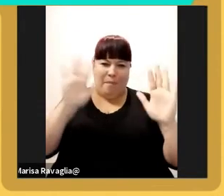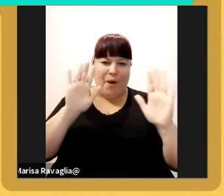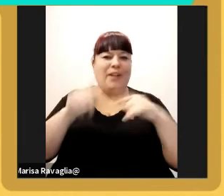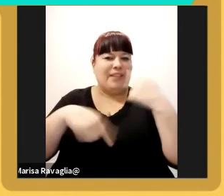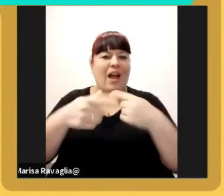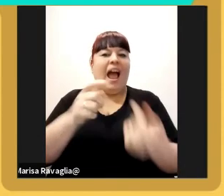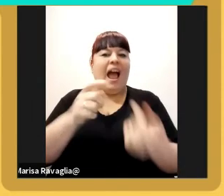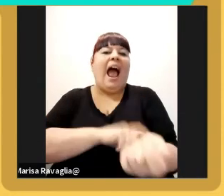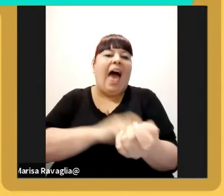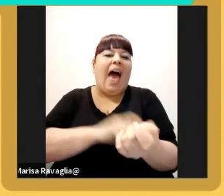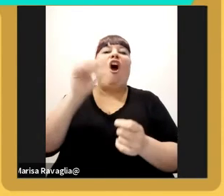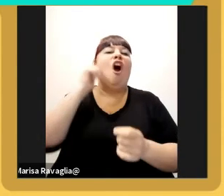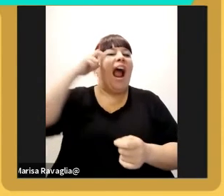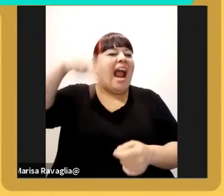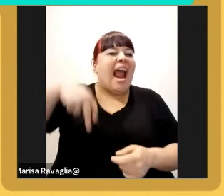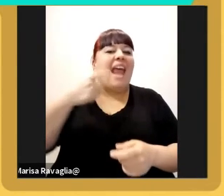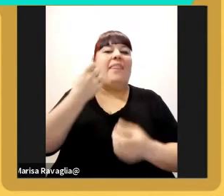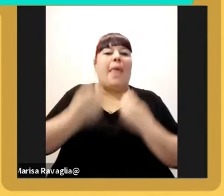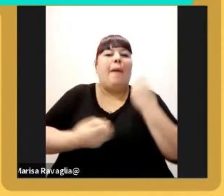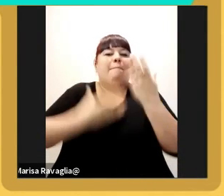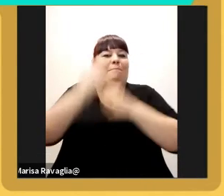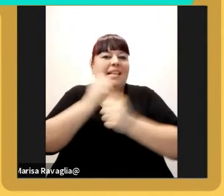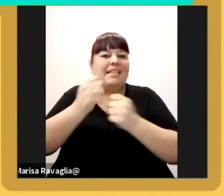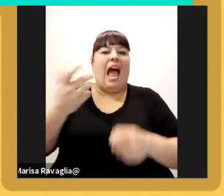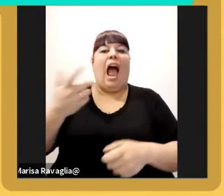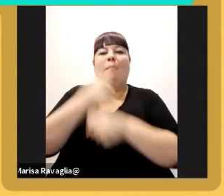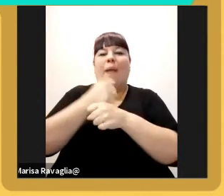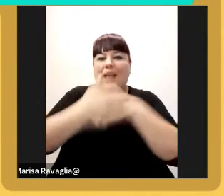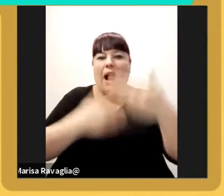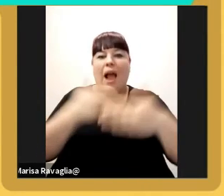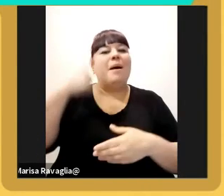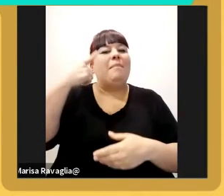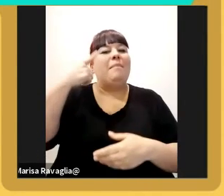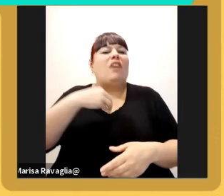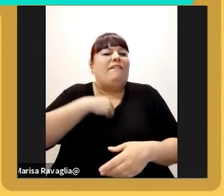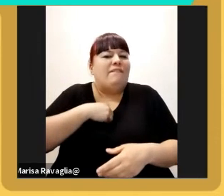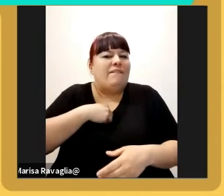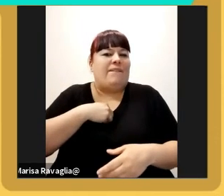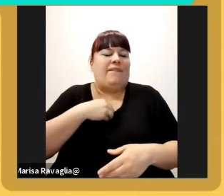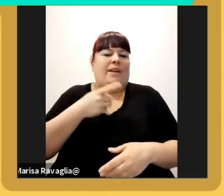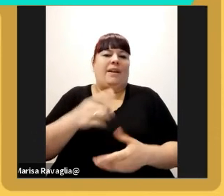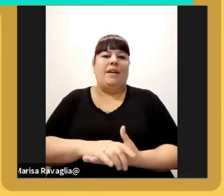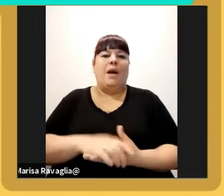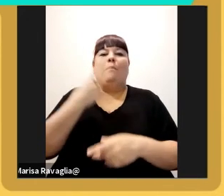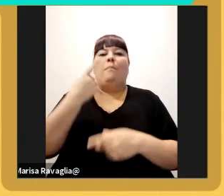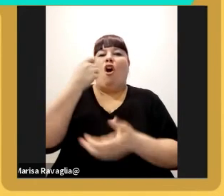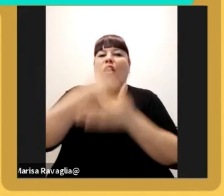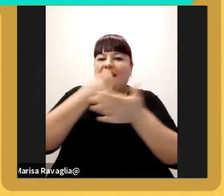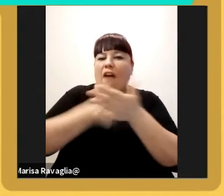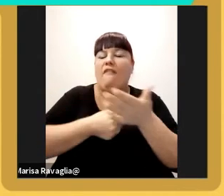en el emprendedor en el empresario yo creo que es la pasión la pasión por desafío la pasión por